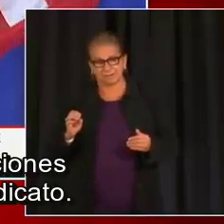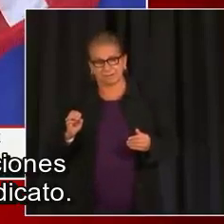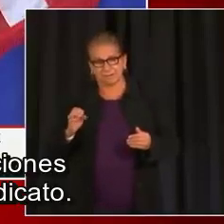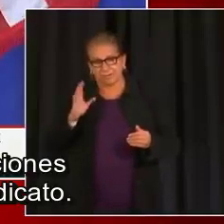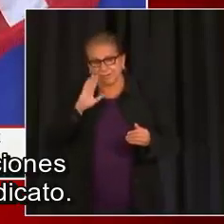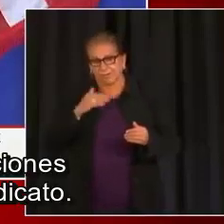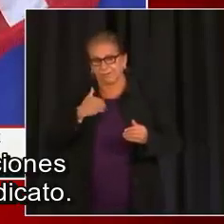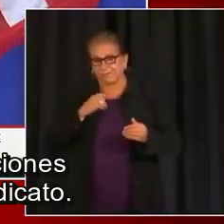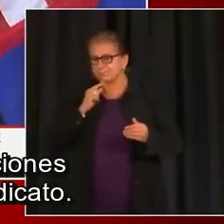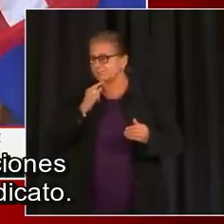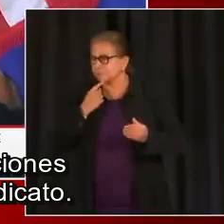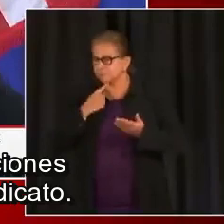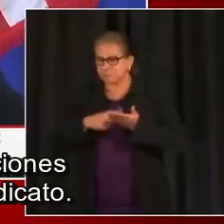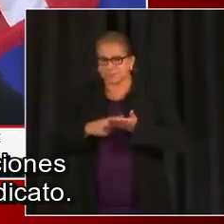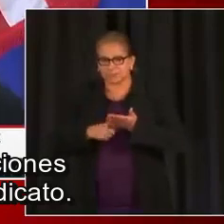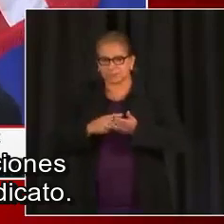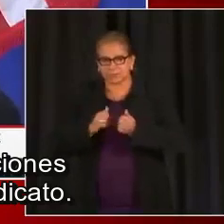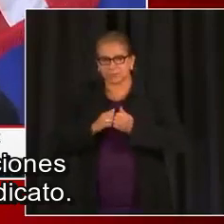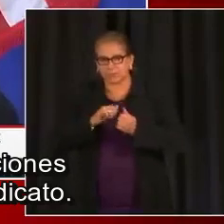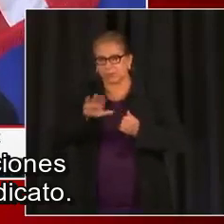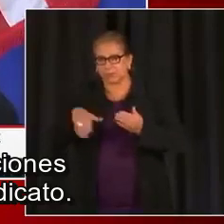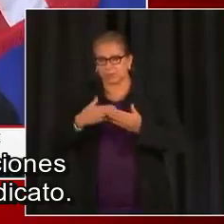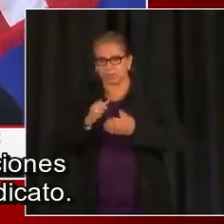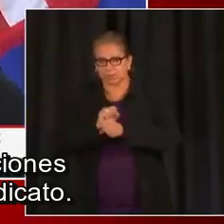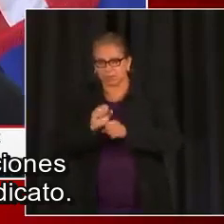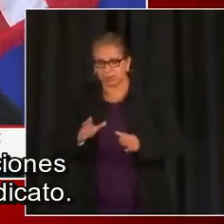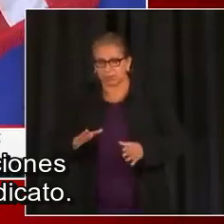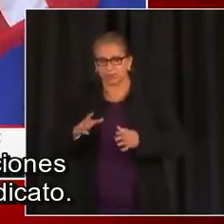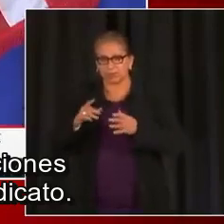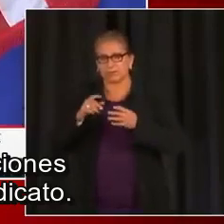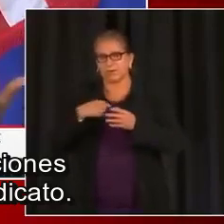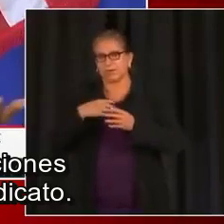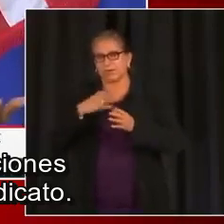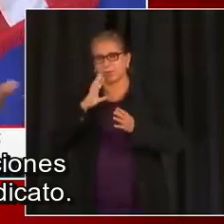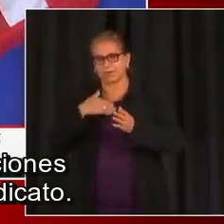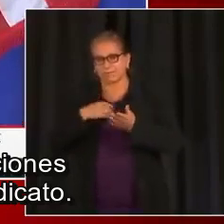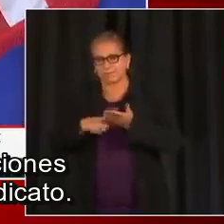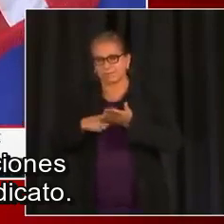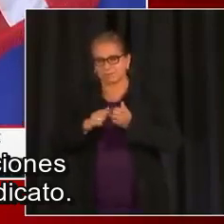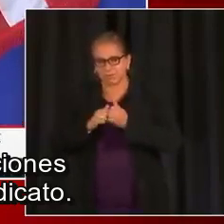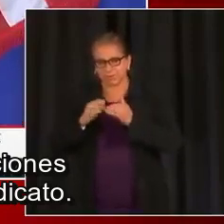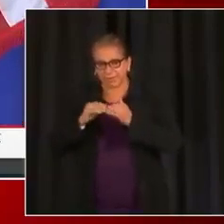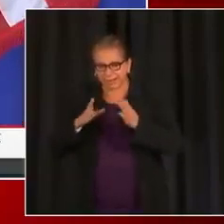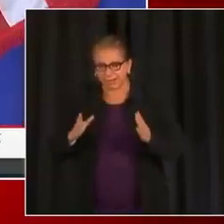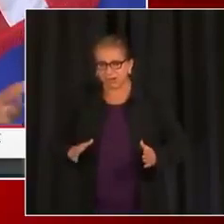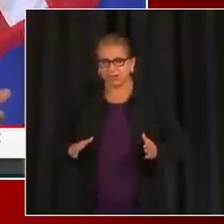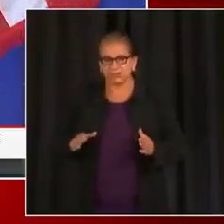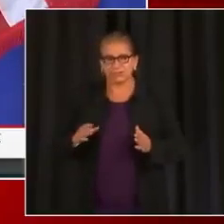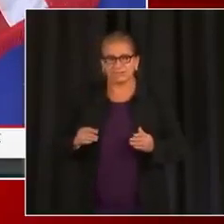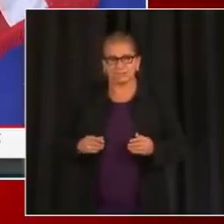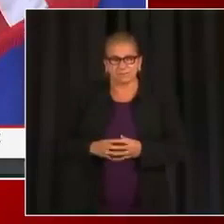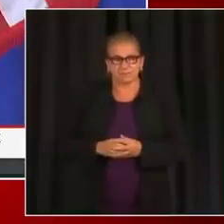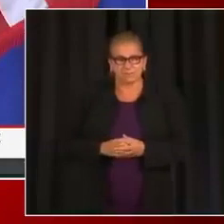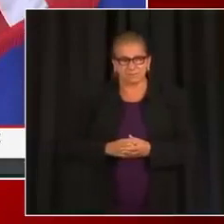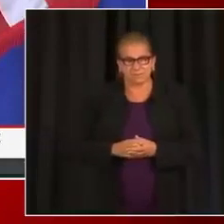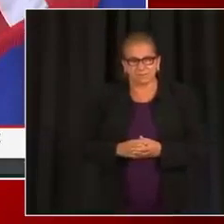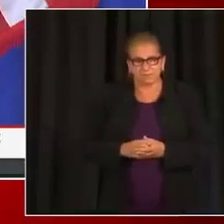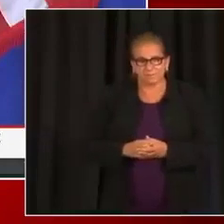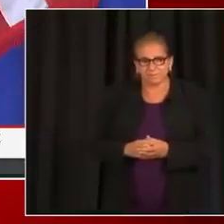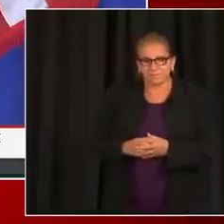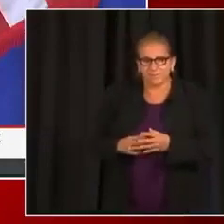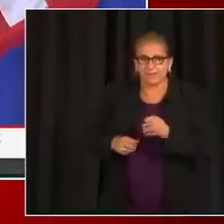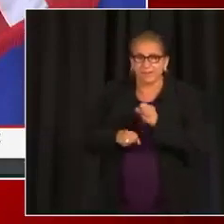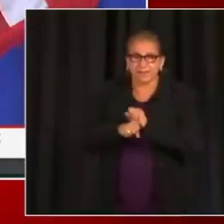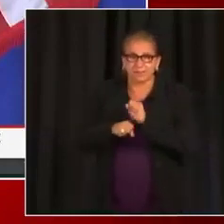sentarnos y tener conversaciones muy serias con los líderes del sindicato. Me parece